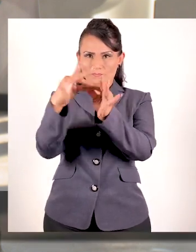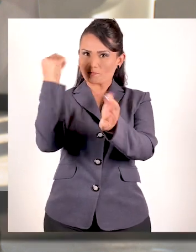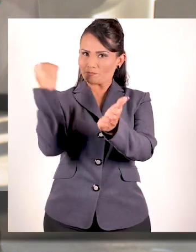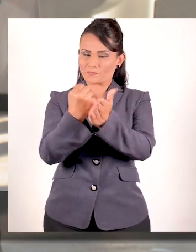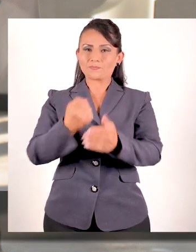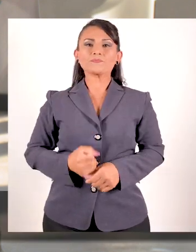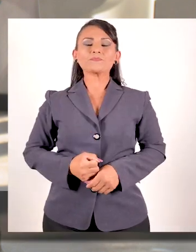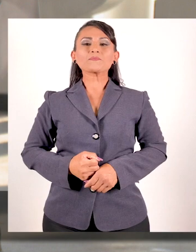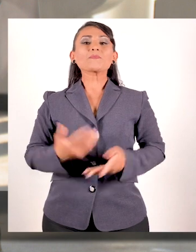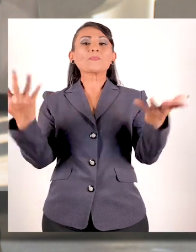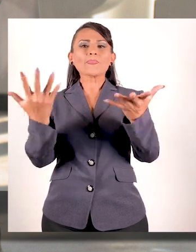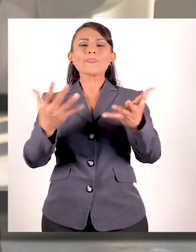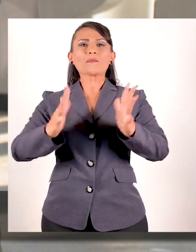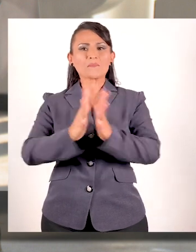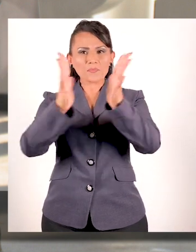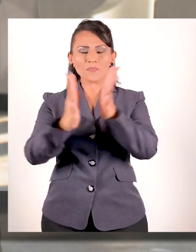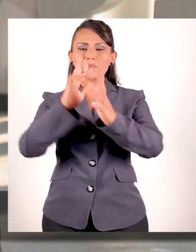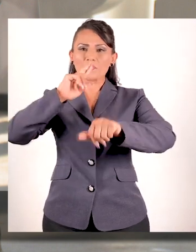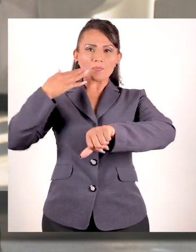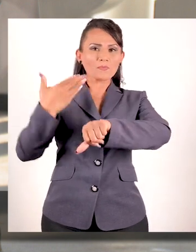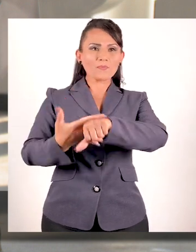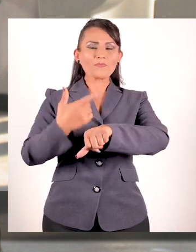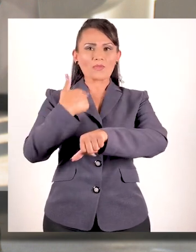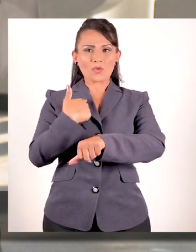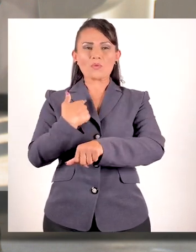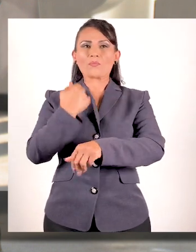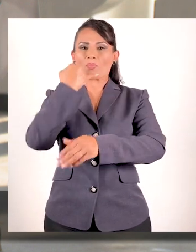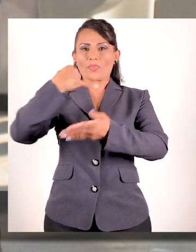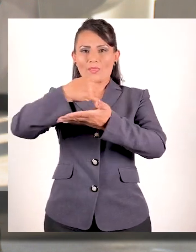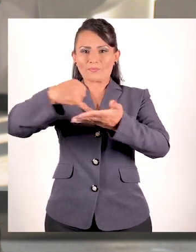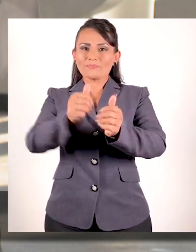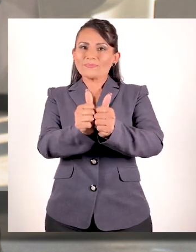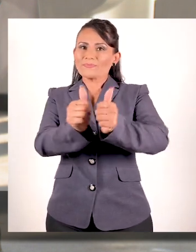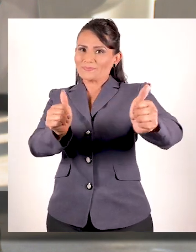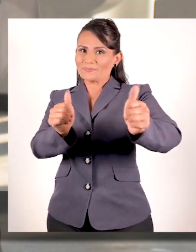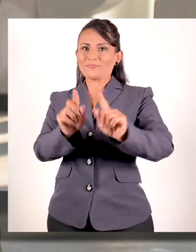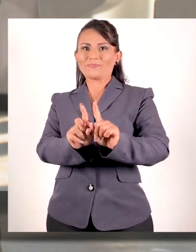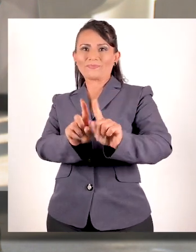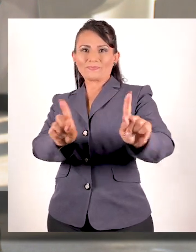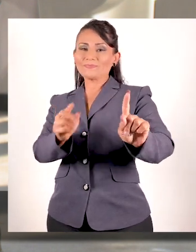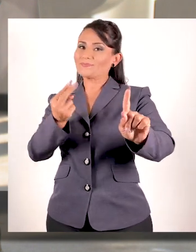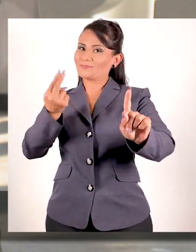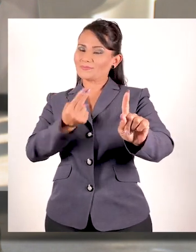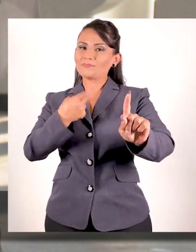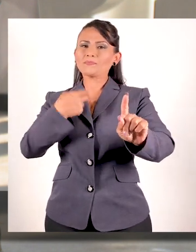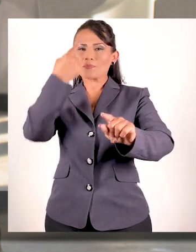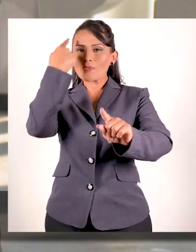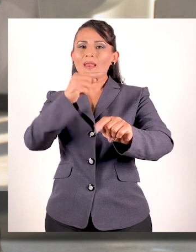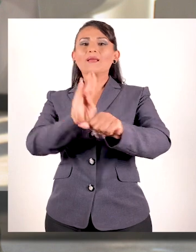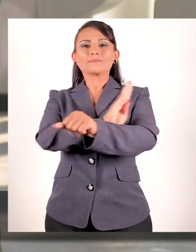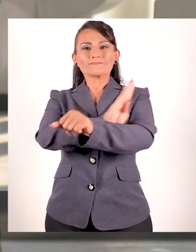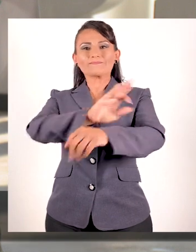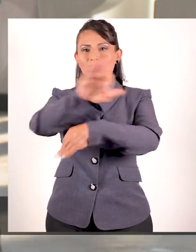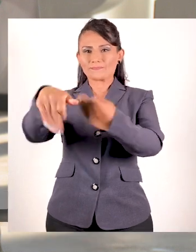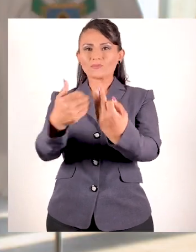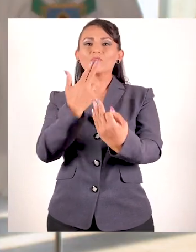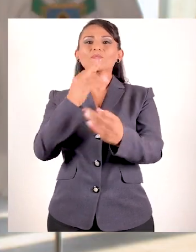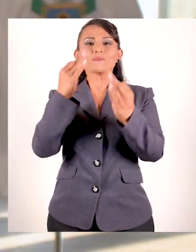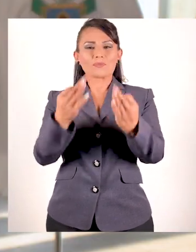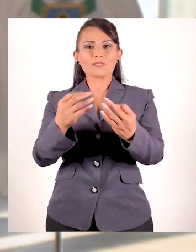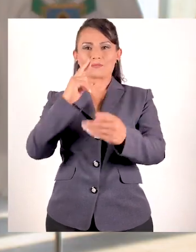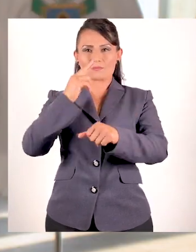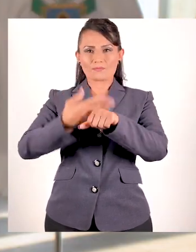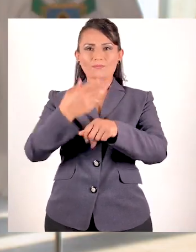activa y responsablemente, manteniendo sana distancia para protegernos como sociedad.